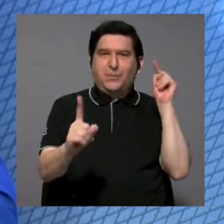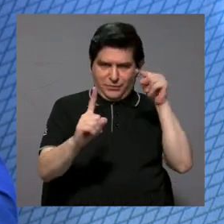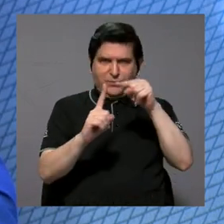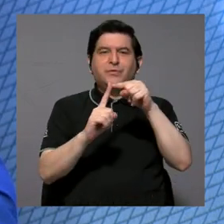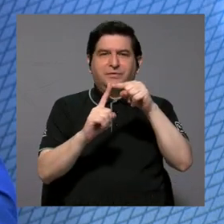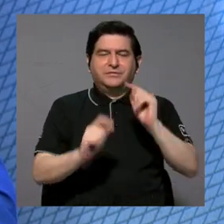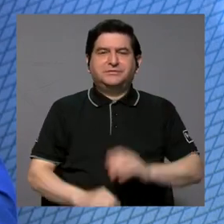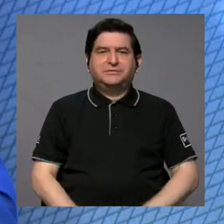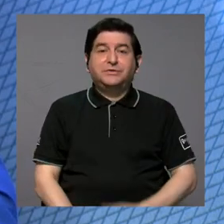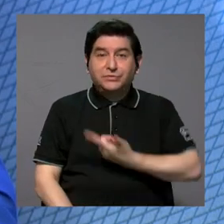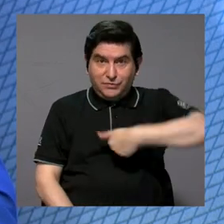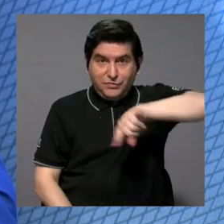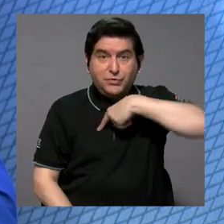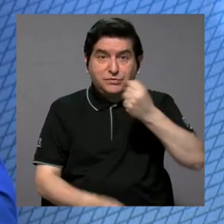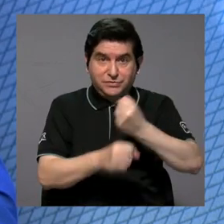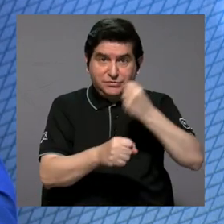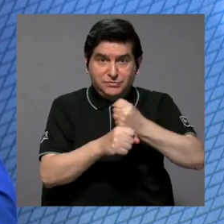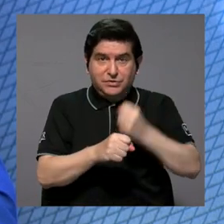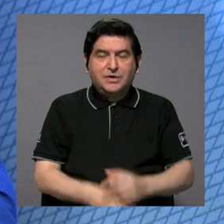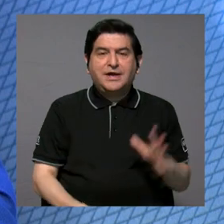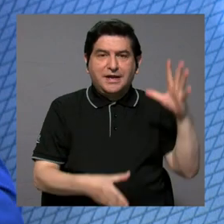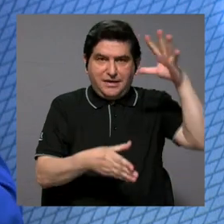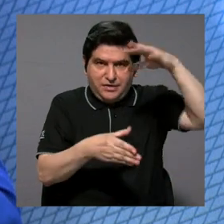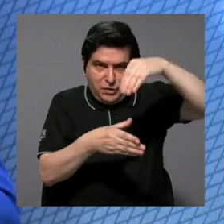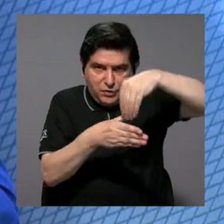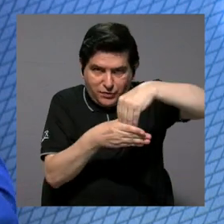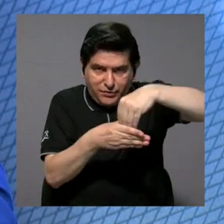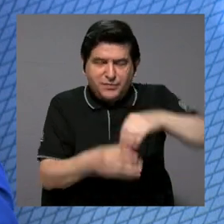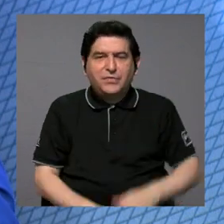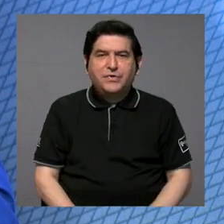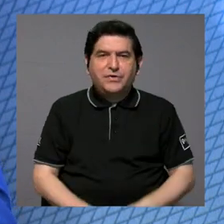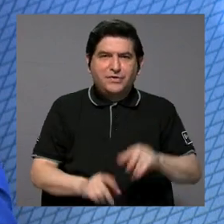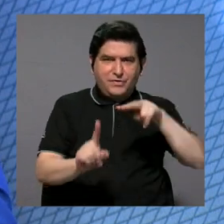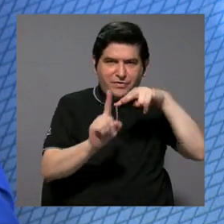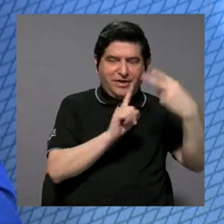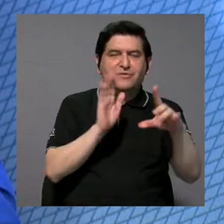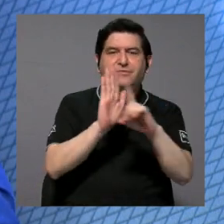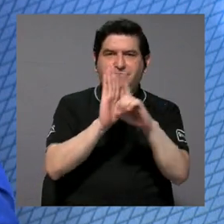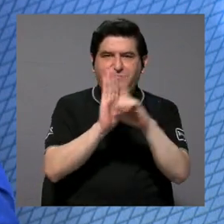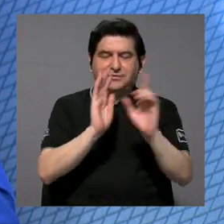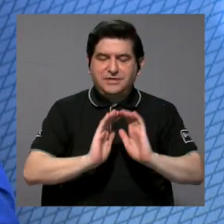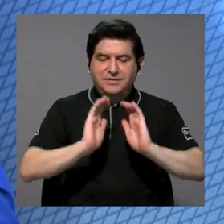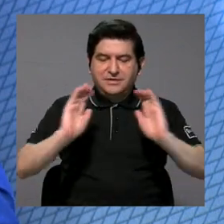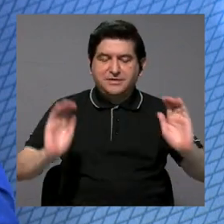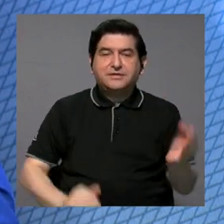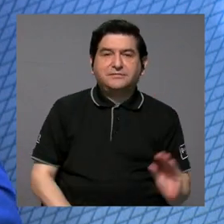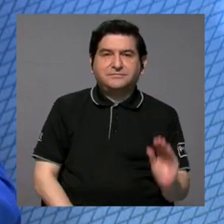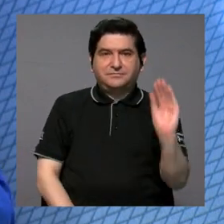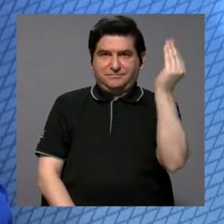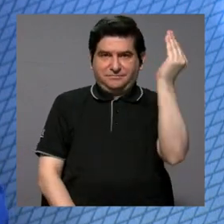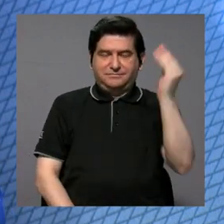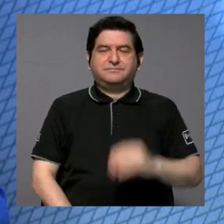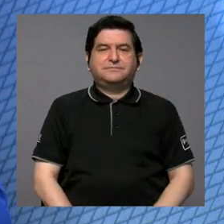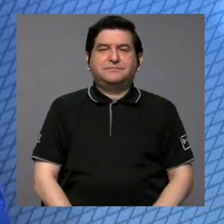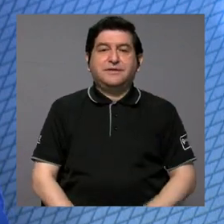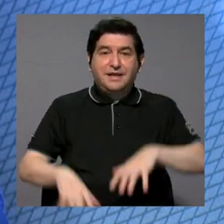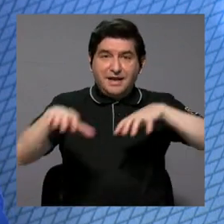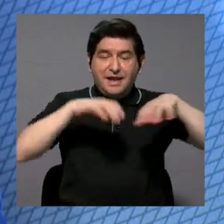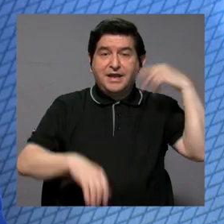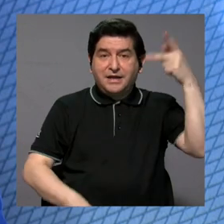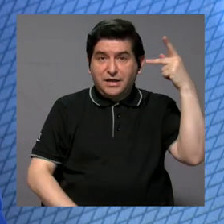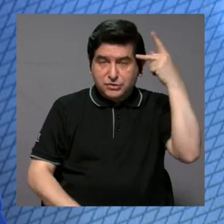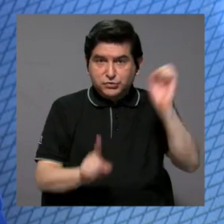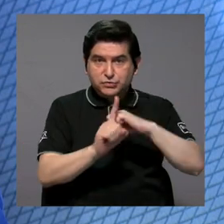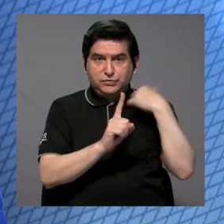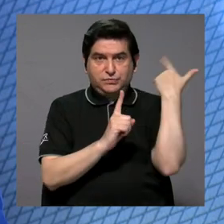realmente nosotros trabajamos hacia la incorporación del enfoque de derechos de la niñez y la adolescencia en la acción política